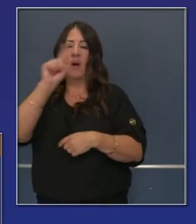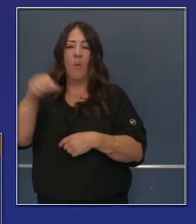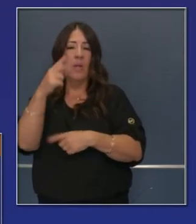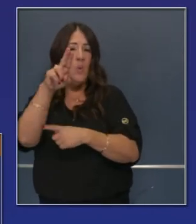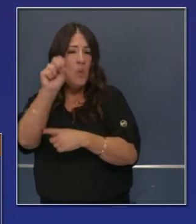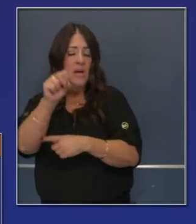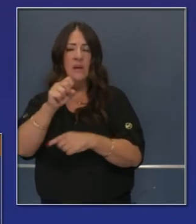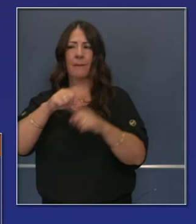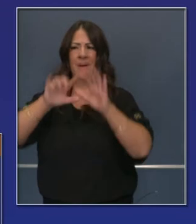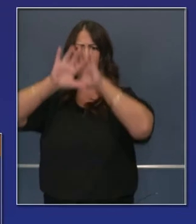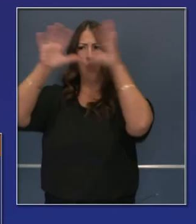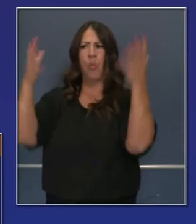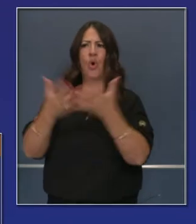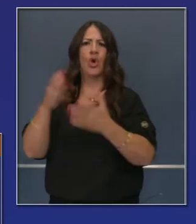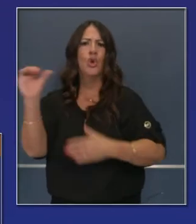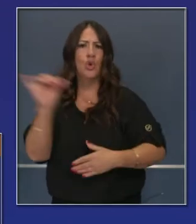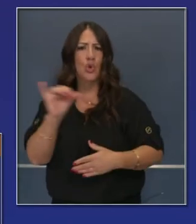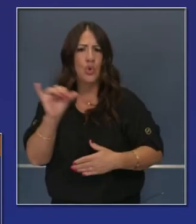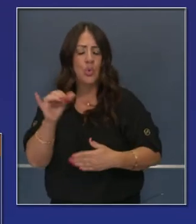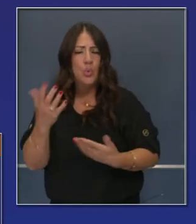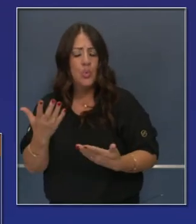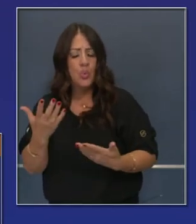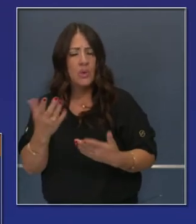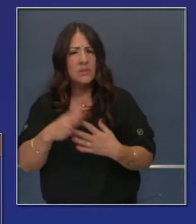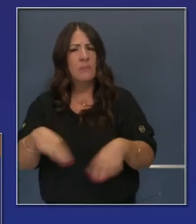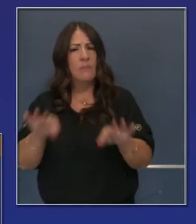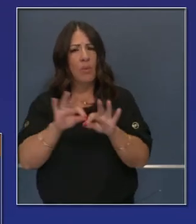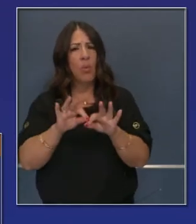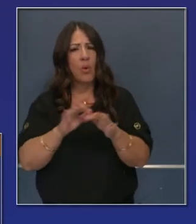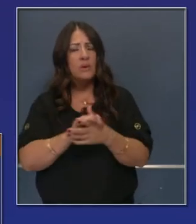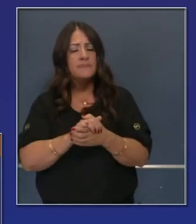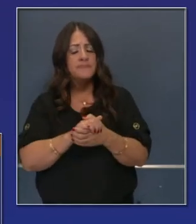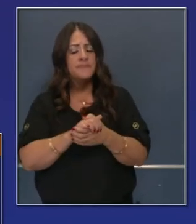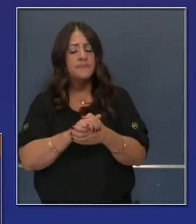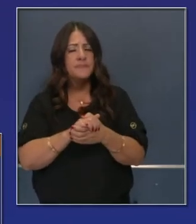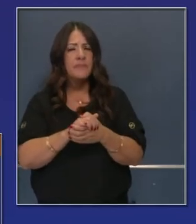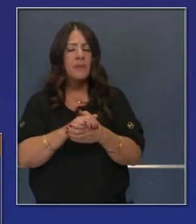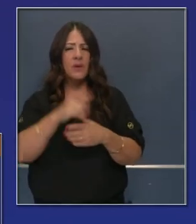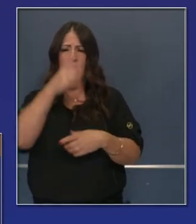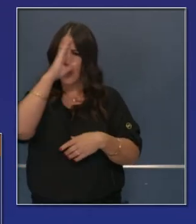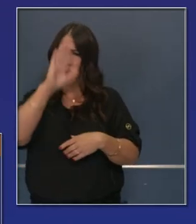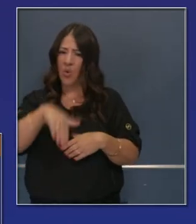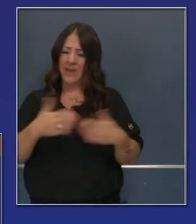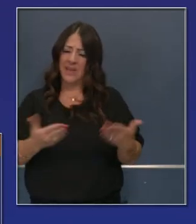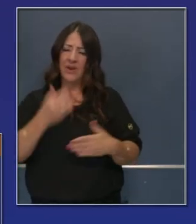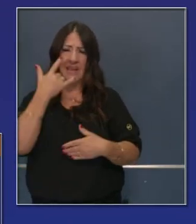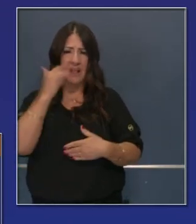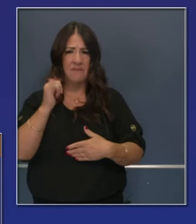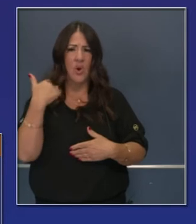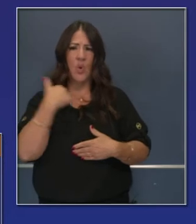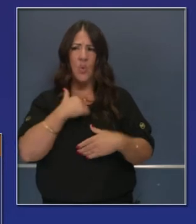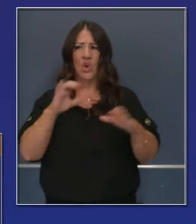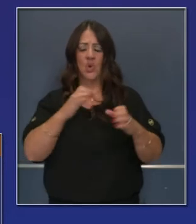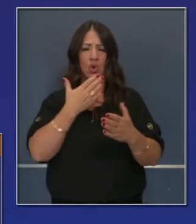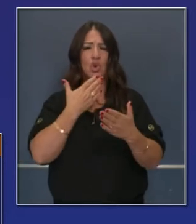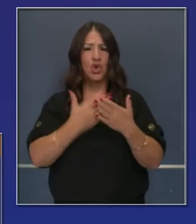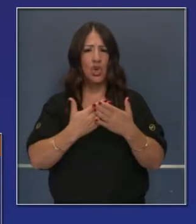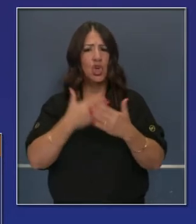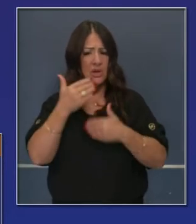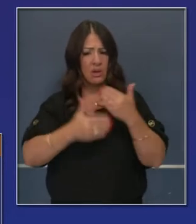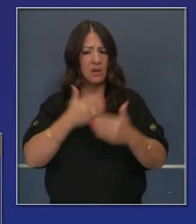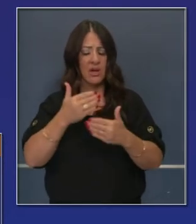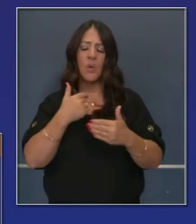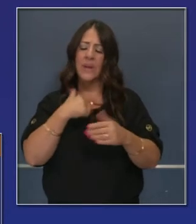a lo que pasa a través del país. Tal vez no aquí en el Estado de California todavía, pero es porque nosotros hemos